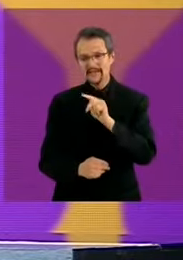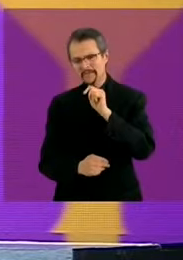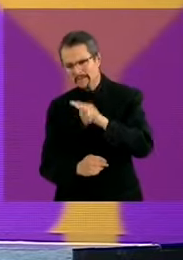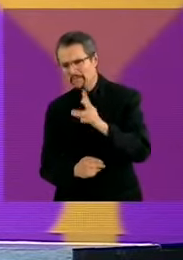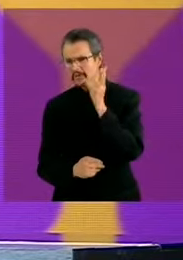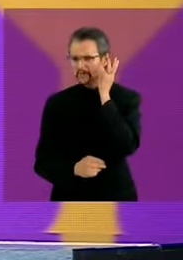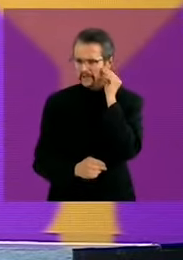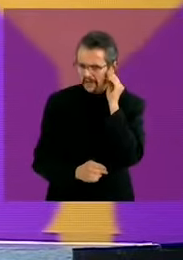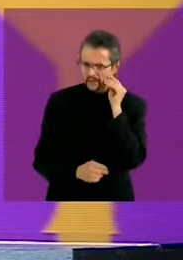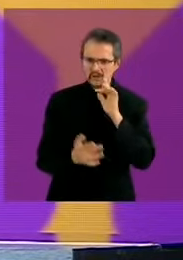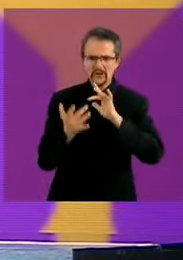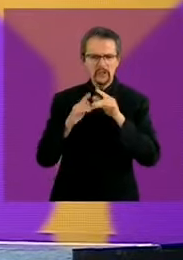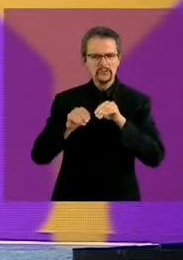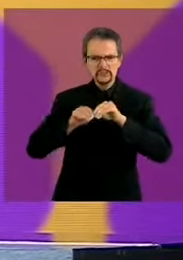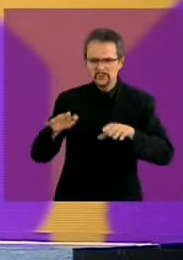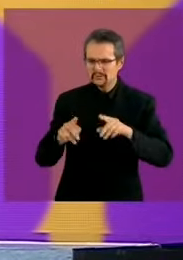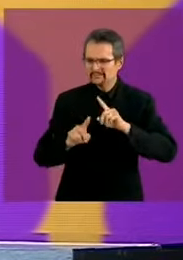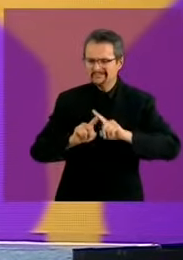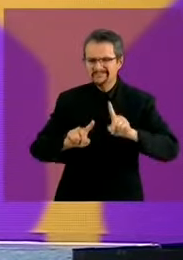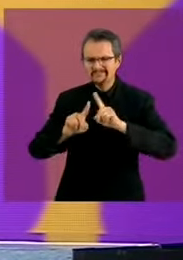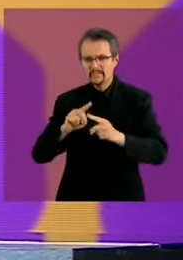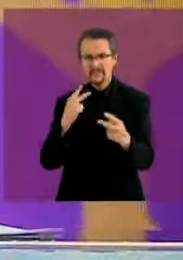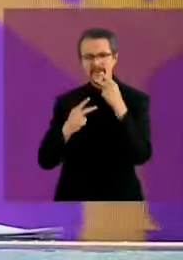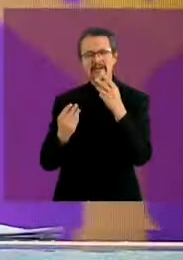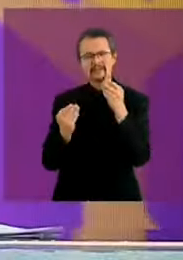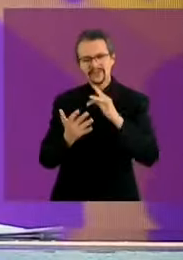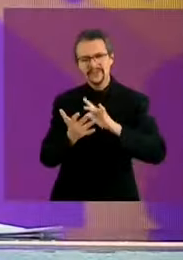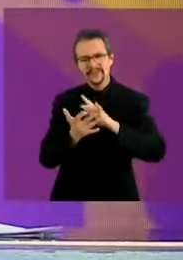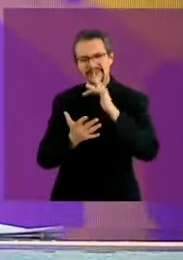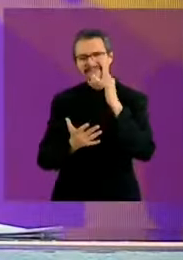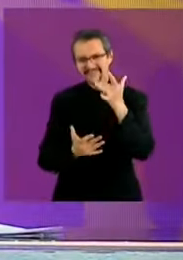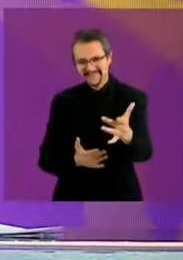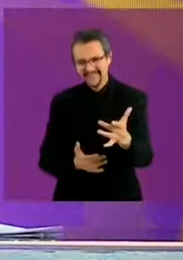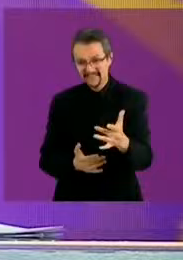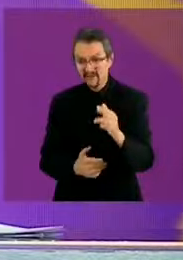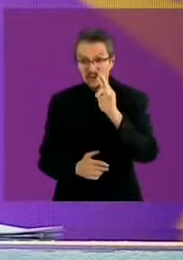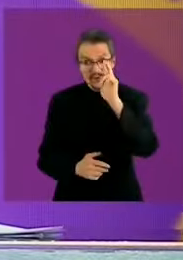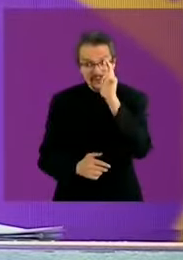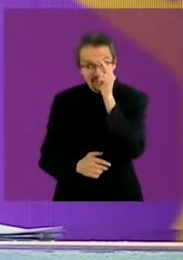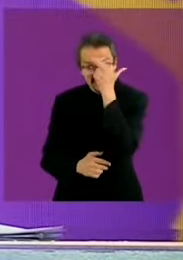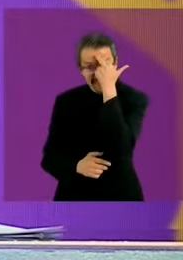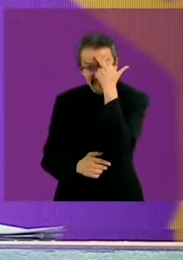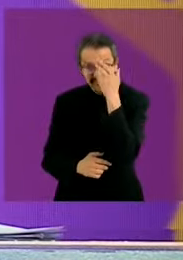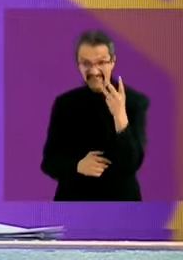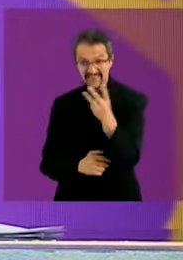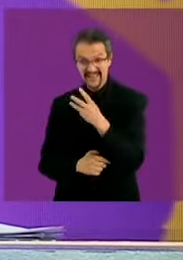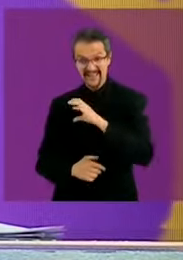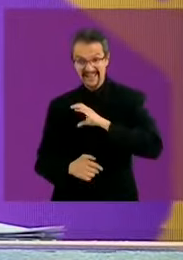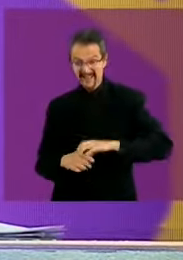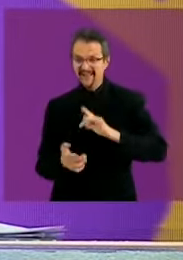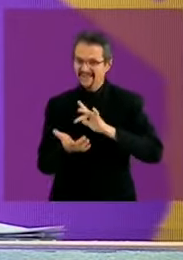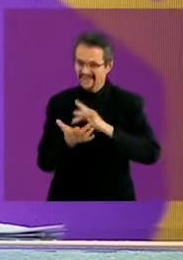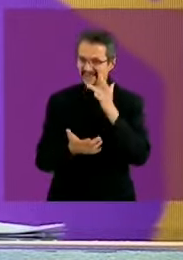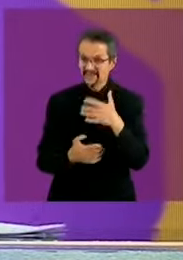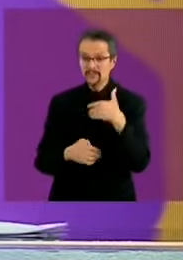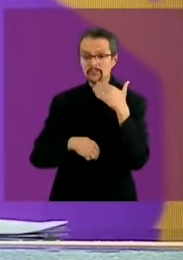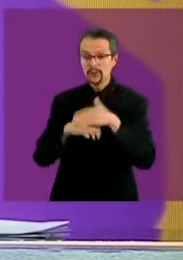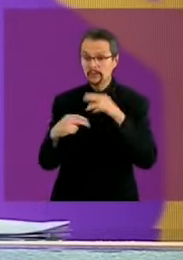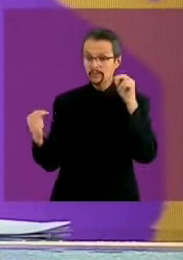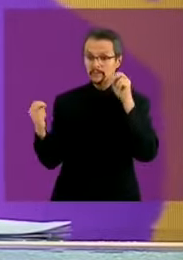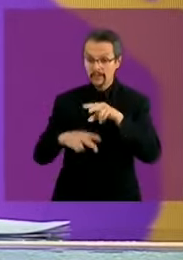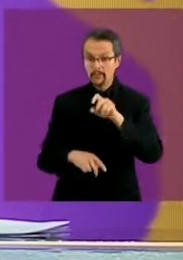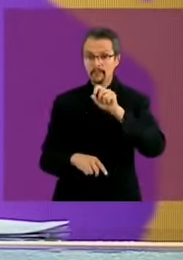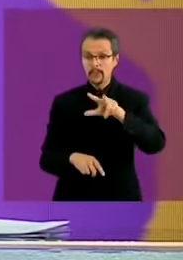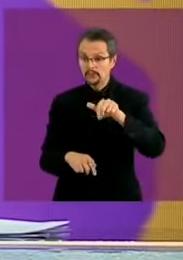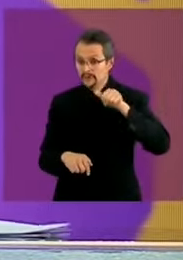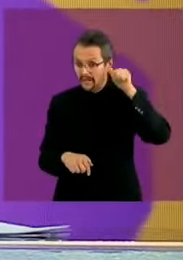sociales y plataformas digitales muchas gracias y recuerden gracias a las tres candidaturas recuerden tenemos una cita el próximo 28 de